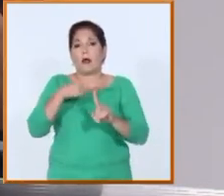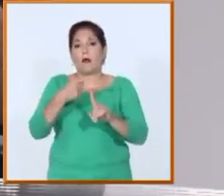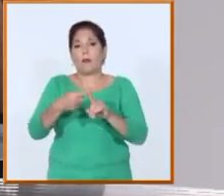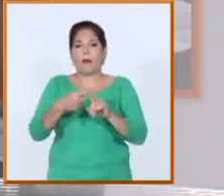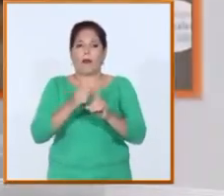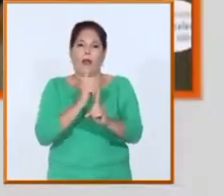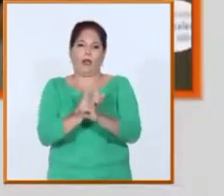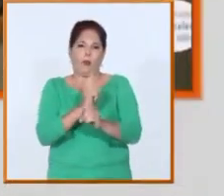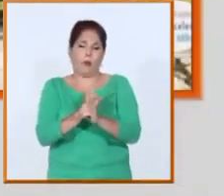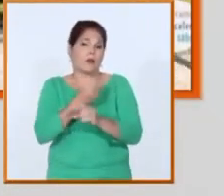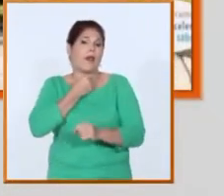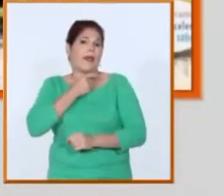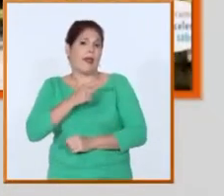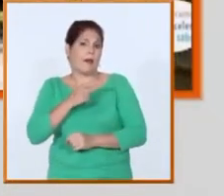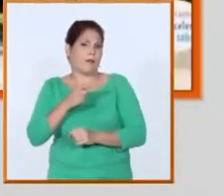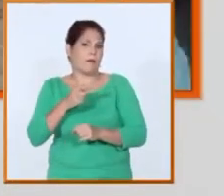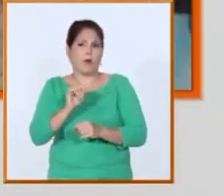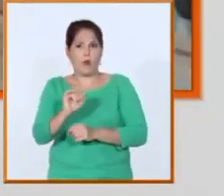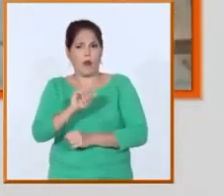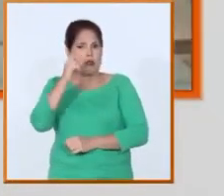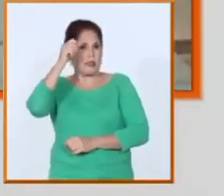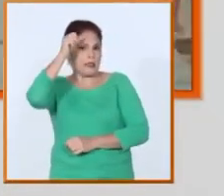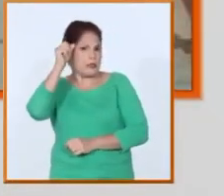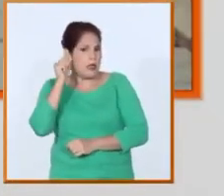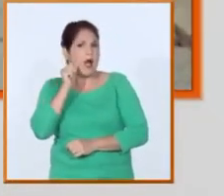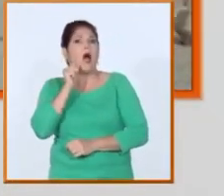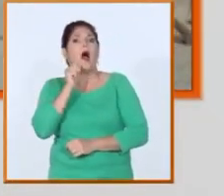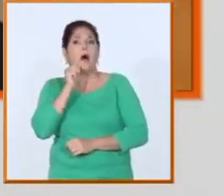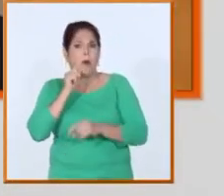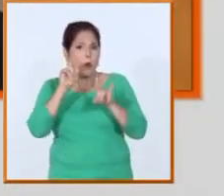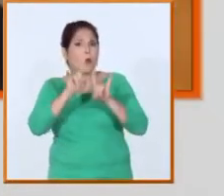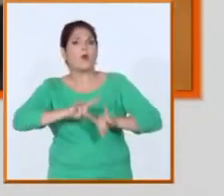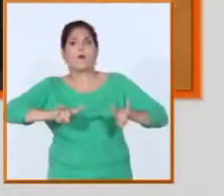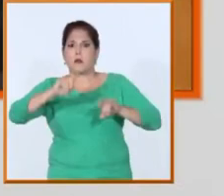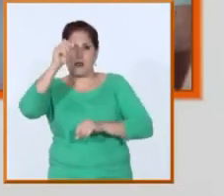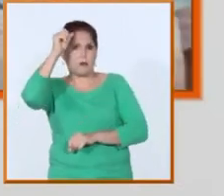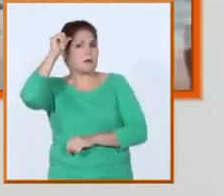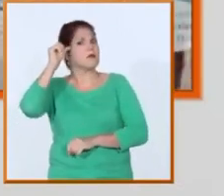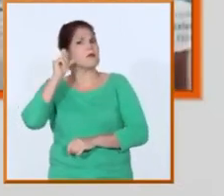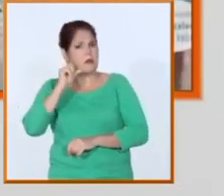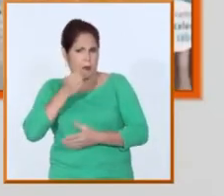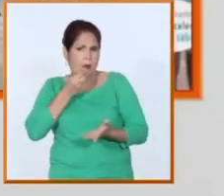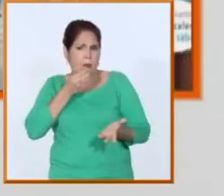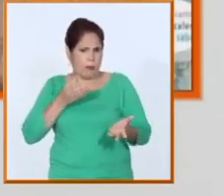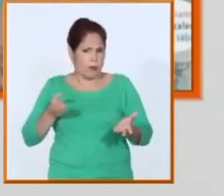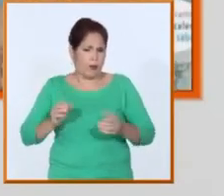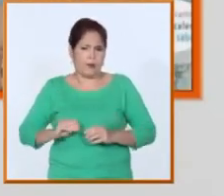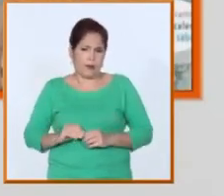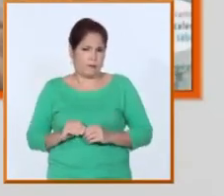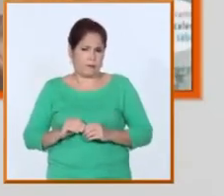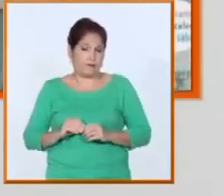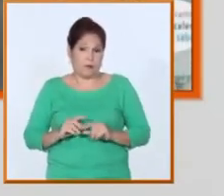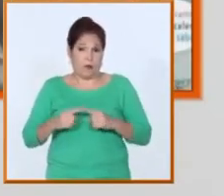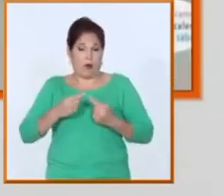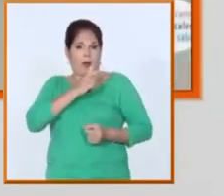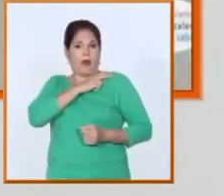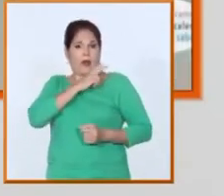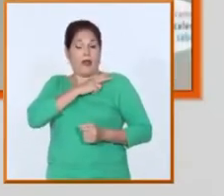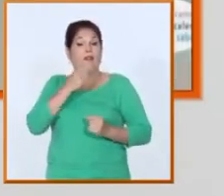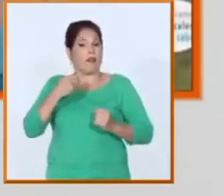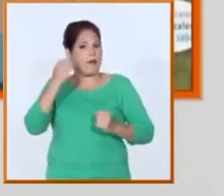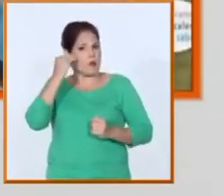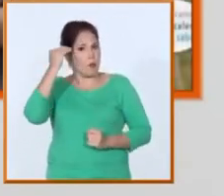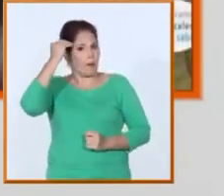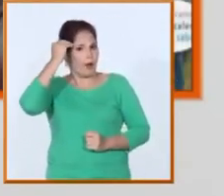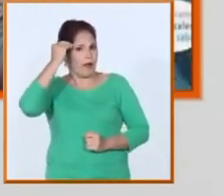oportunidad de superarse tienen que tener la oportunidad de alcanzar una carrera universitaria y abrir esa puerta que le da la posibilidad de seguirse superando